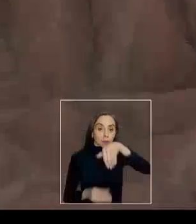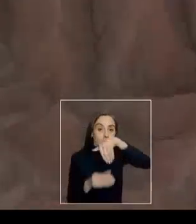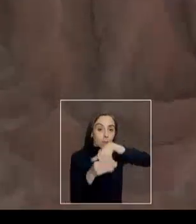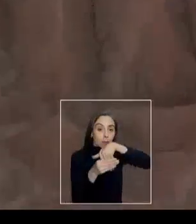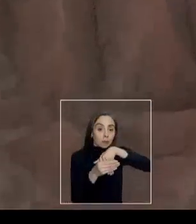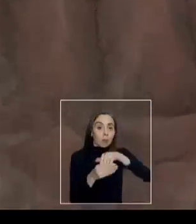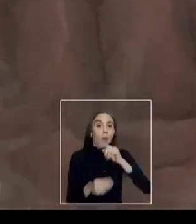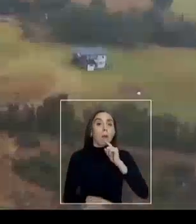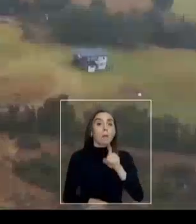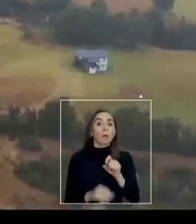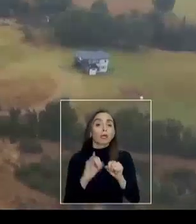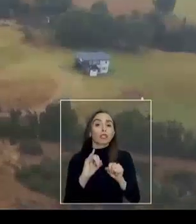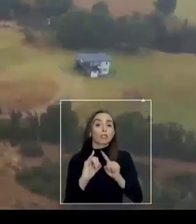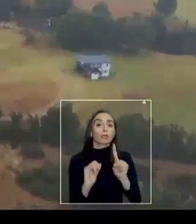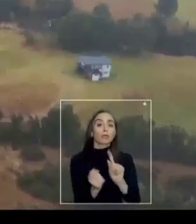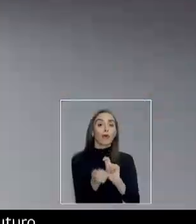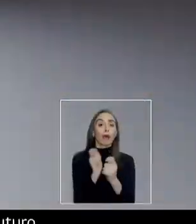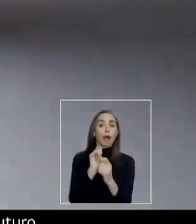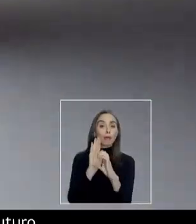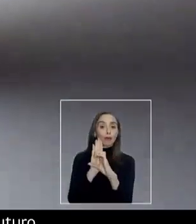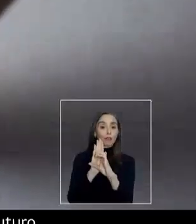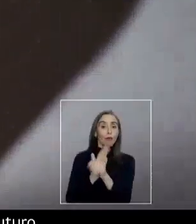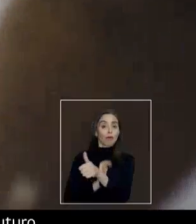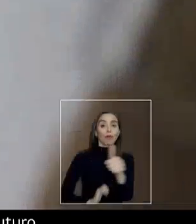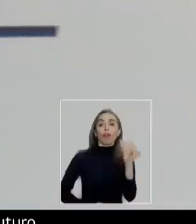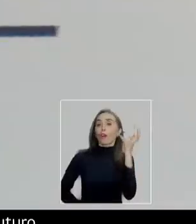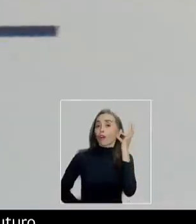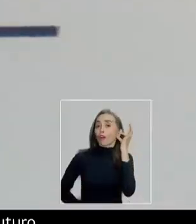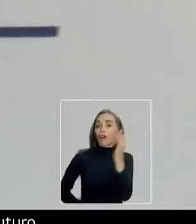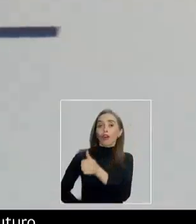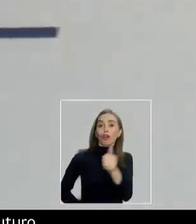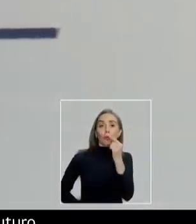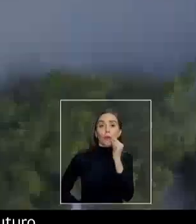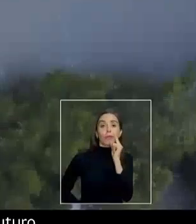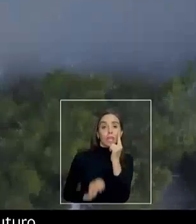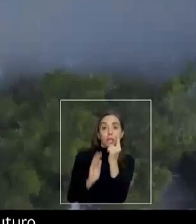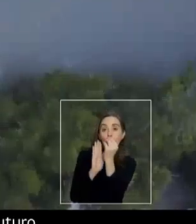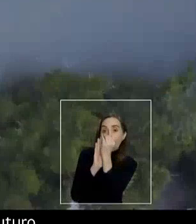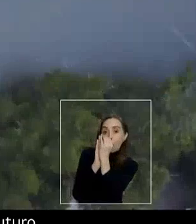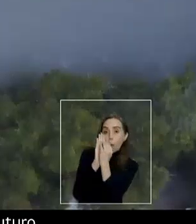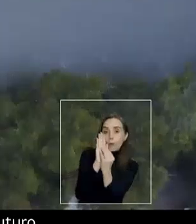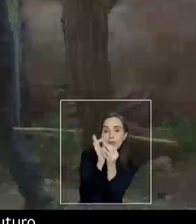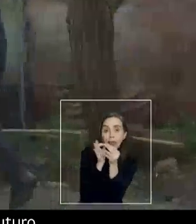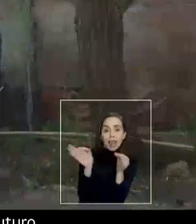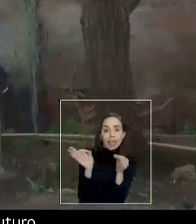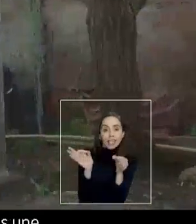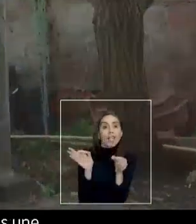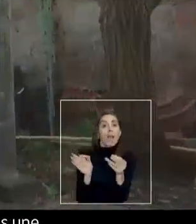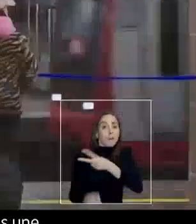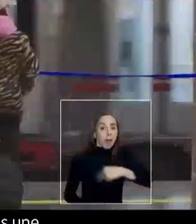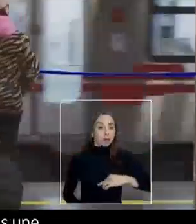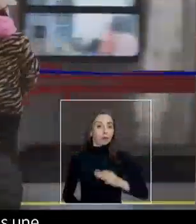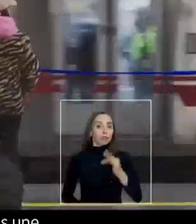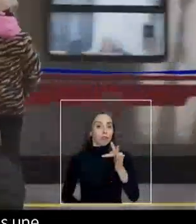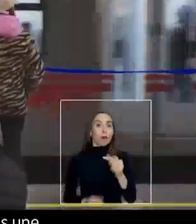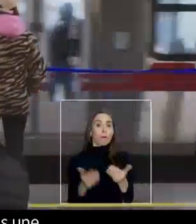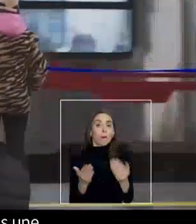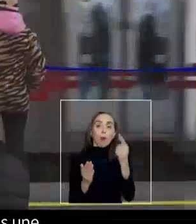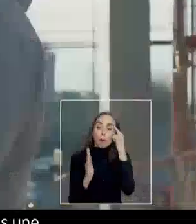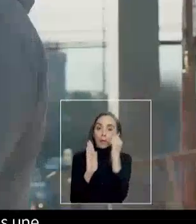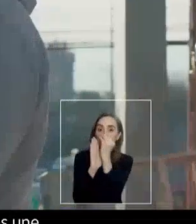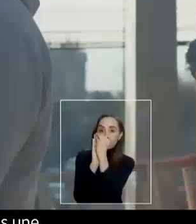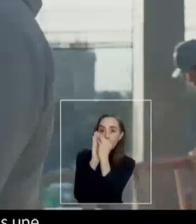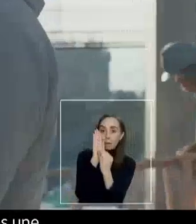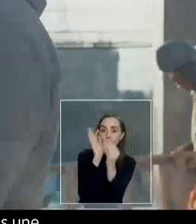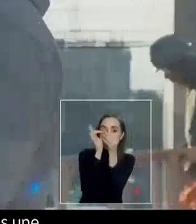En este plebiscito constitucional, todas y todos tenemos una línea que escribir por nuestro futuro. Por eso queremos pensar en